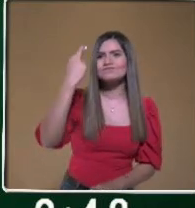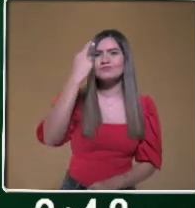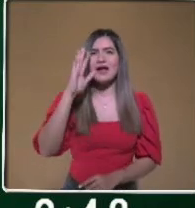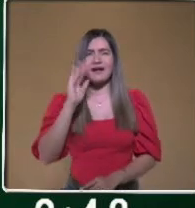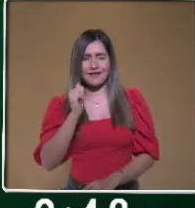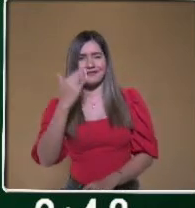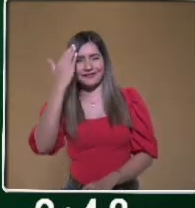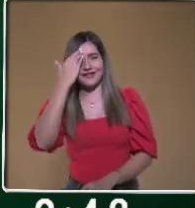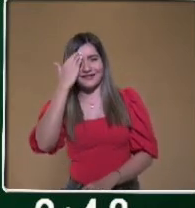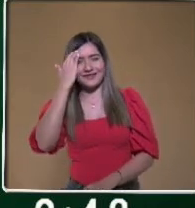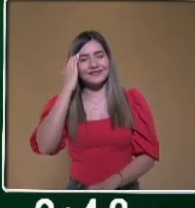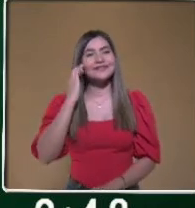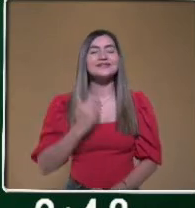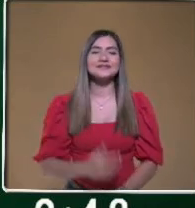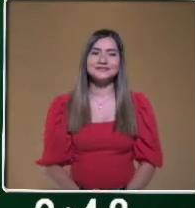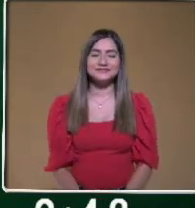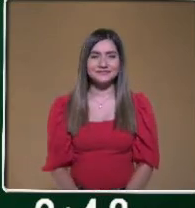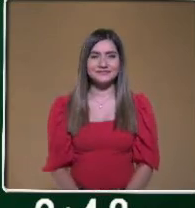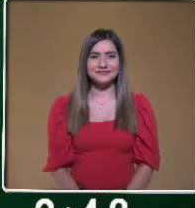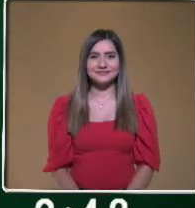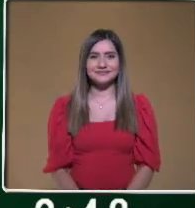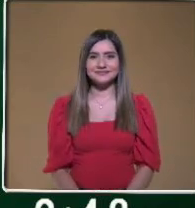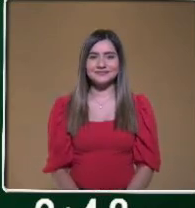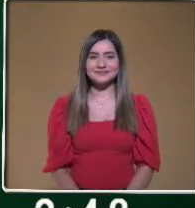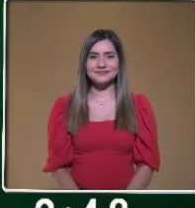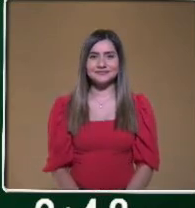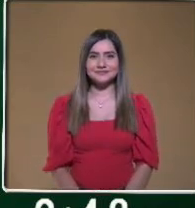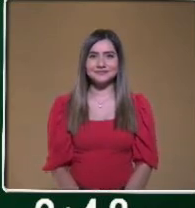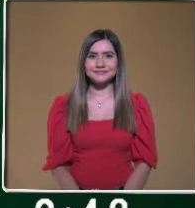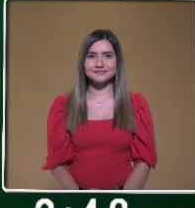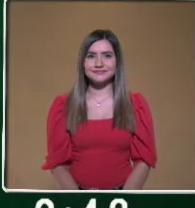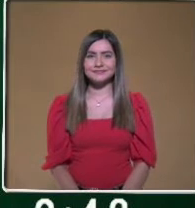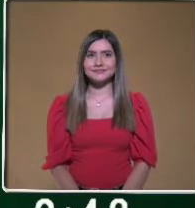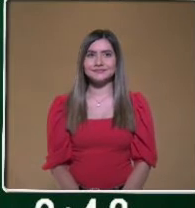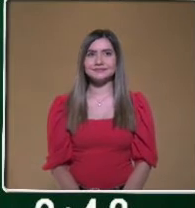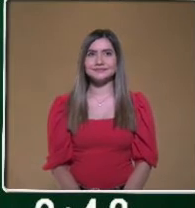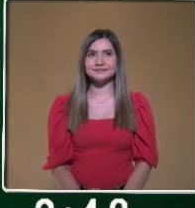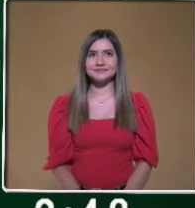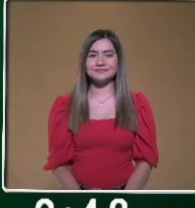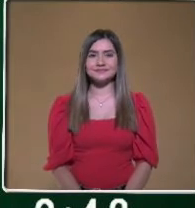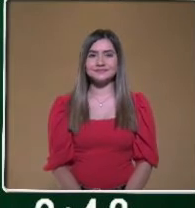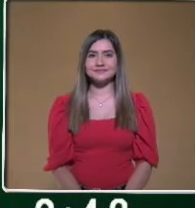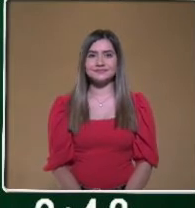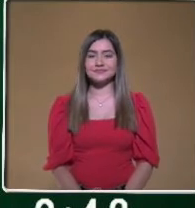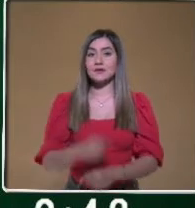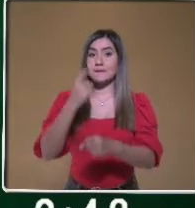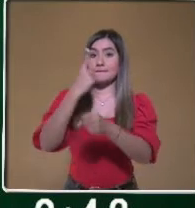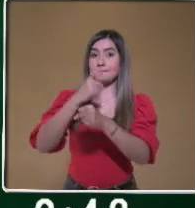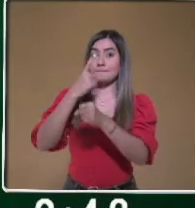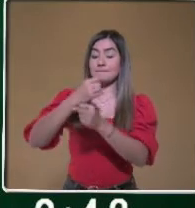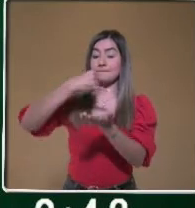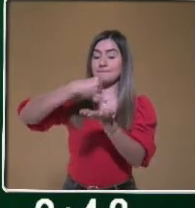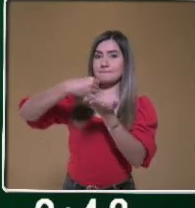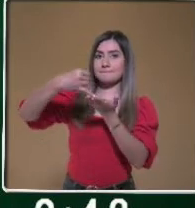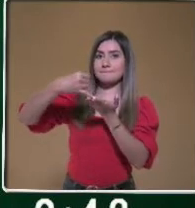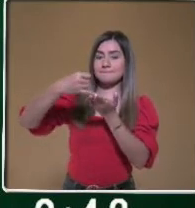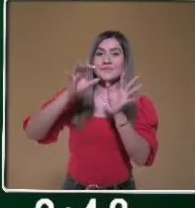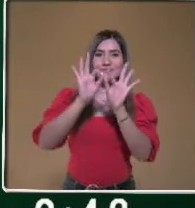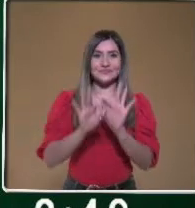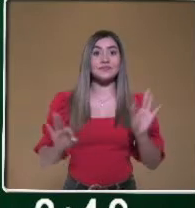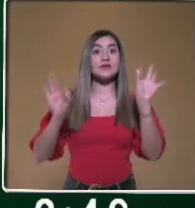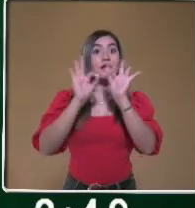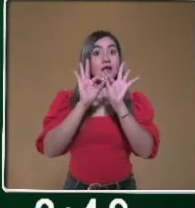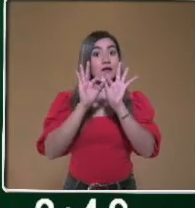visión de lo que vamos a trabajar el día de hoy. Y nuestra primer parte es la agricultura. Importante que